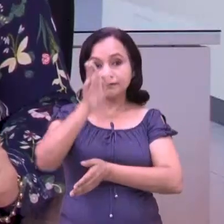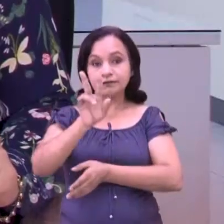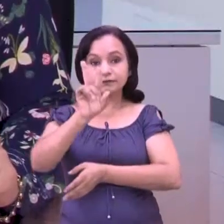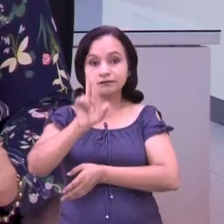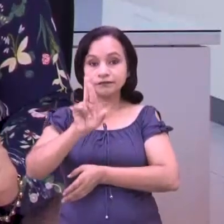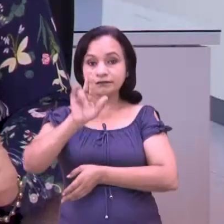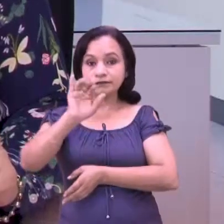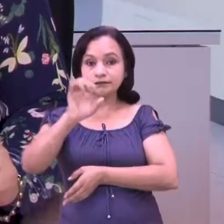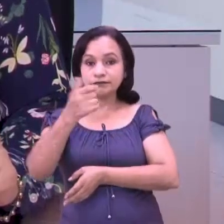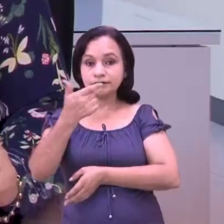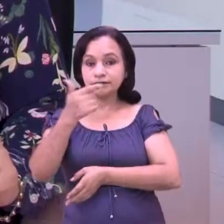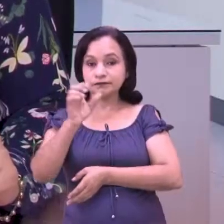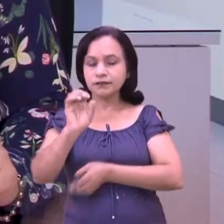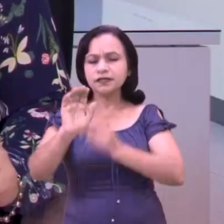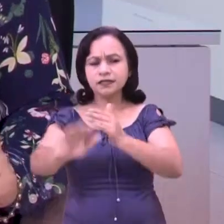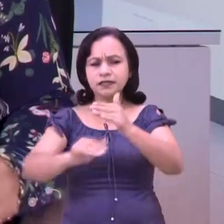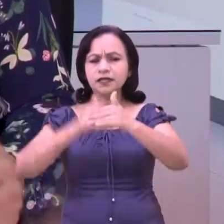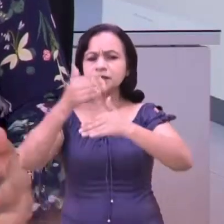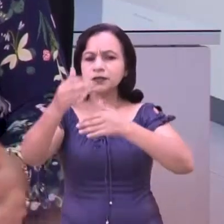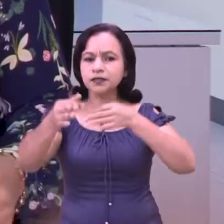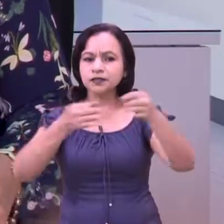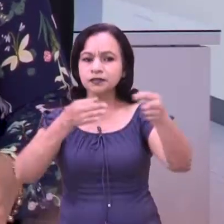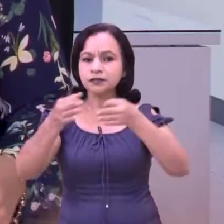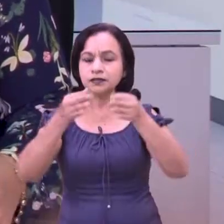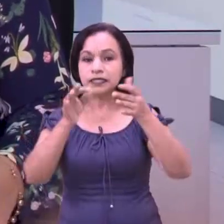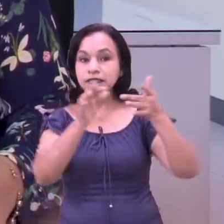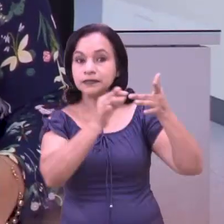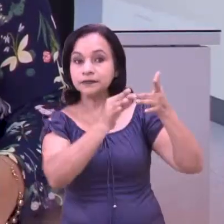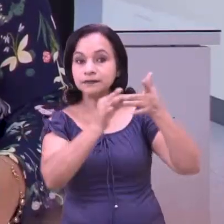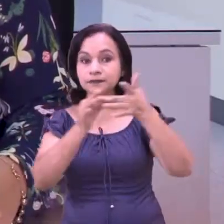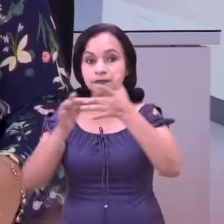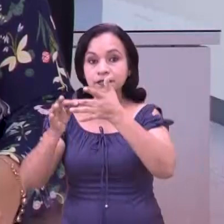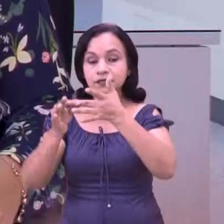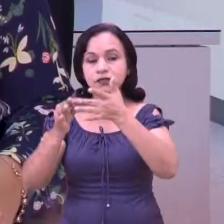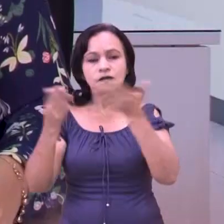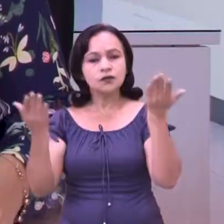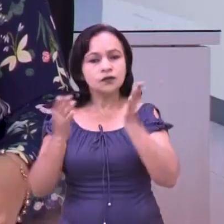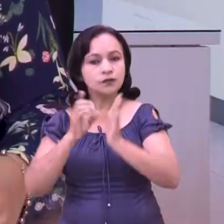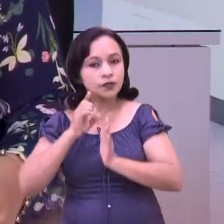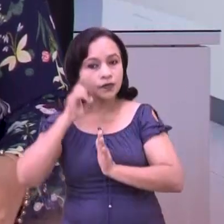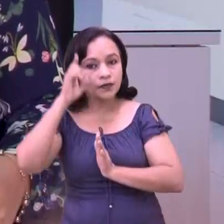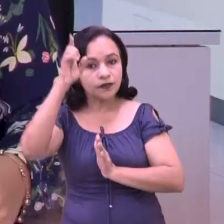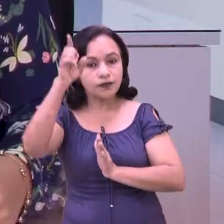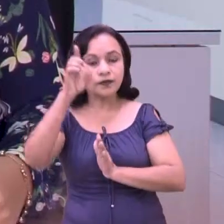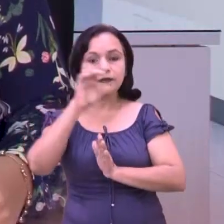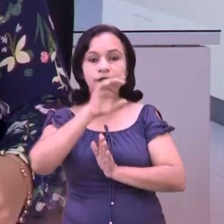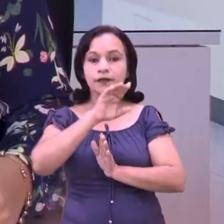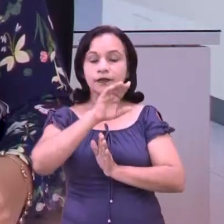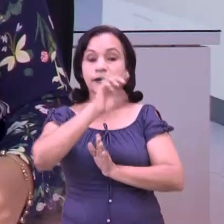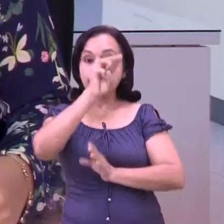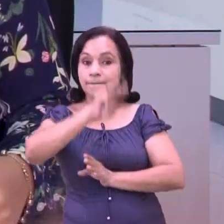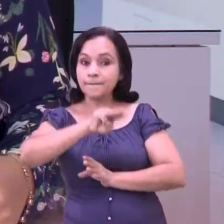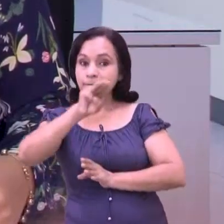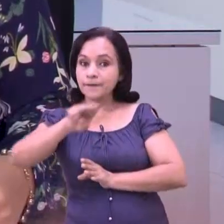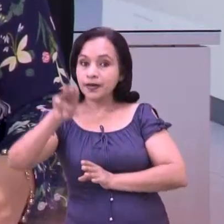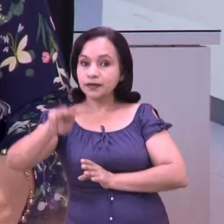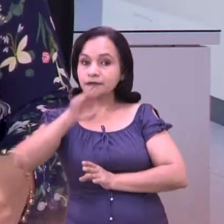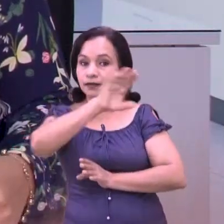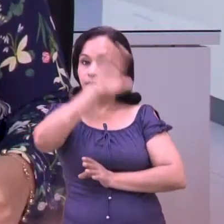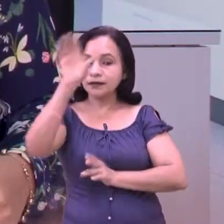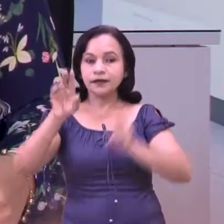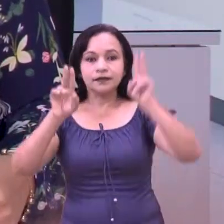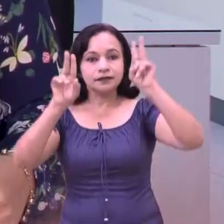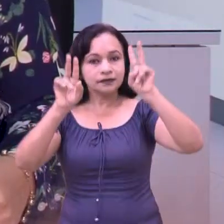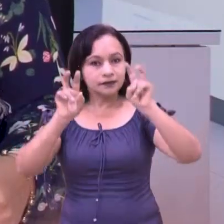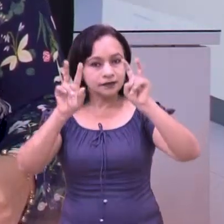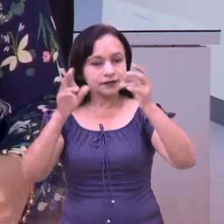en el tema de la gestión integral del riesgo. Más adelante estaremos presentándole un reporte especial acerca de los avances que ha tenido el departamento